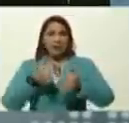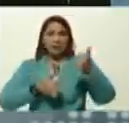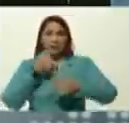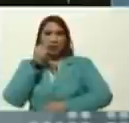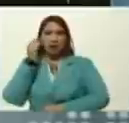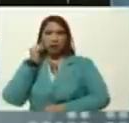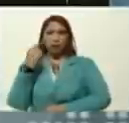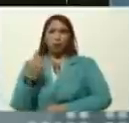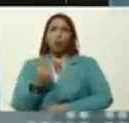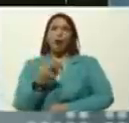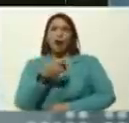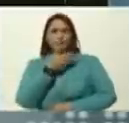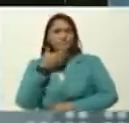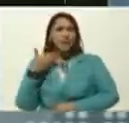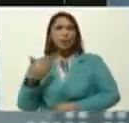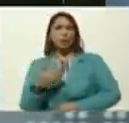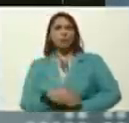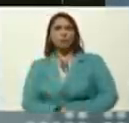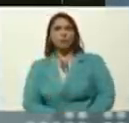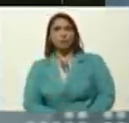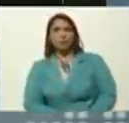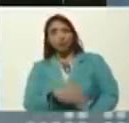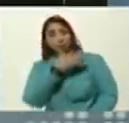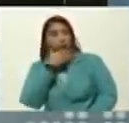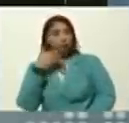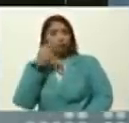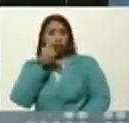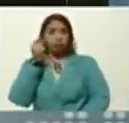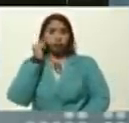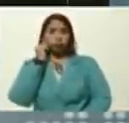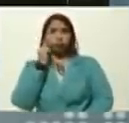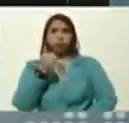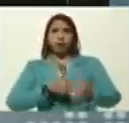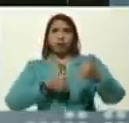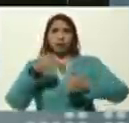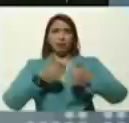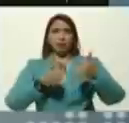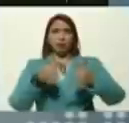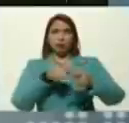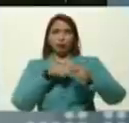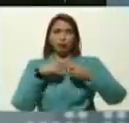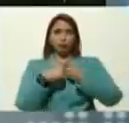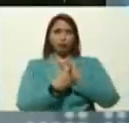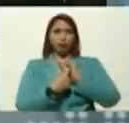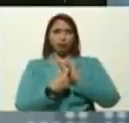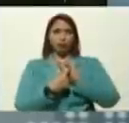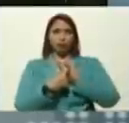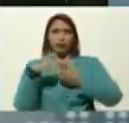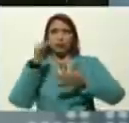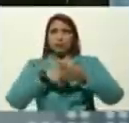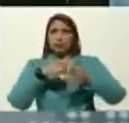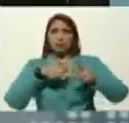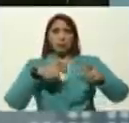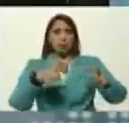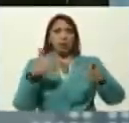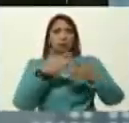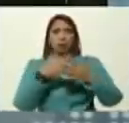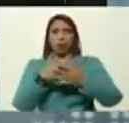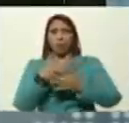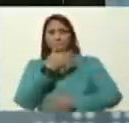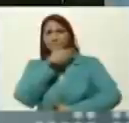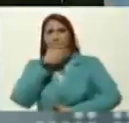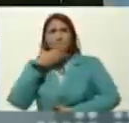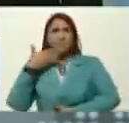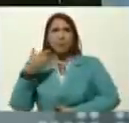son los mejores, son las mejores, los candidatos, del gran polo patriótico, sin lugar a dudas, son las